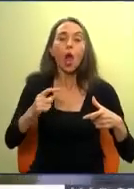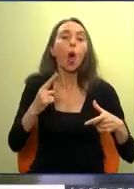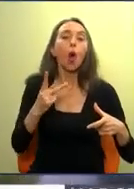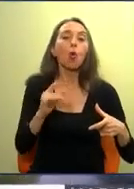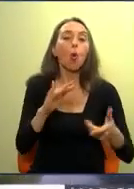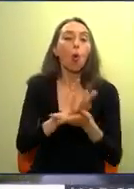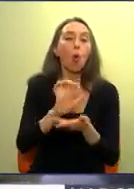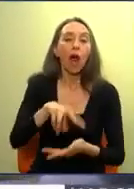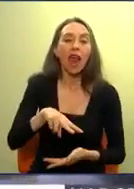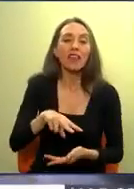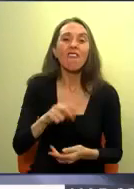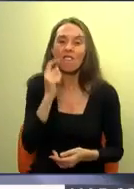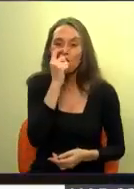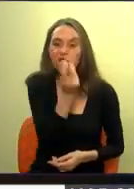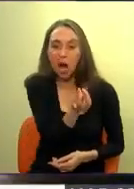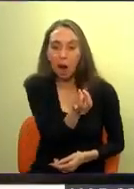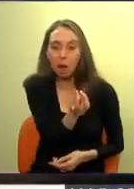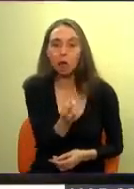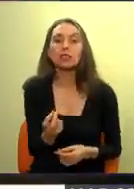lima.